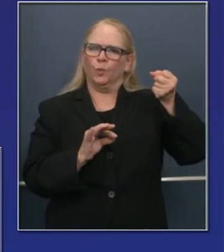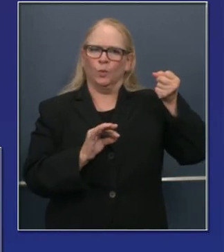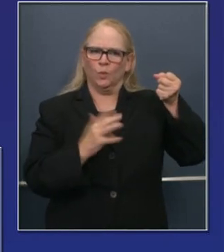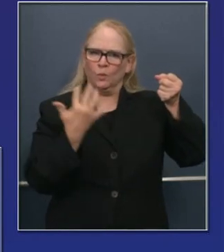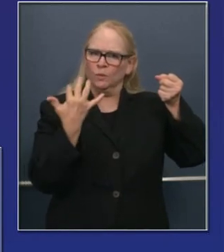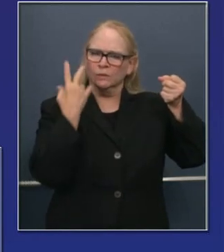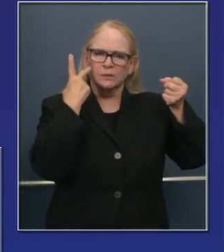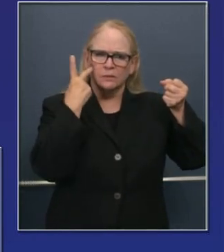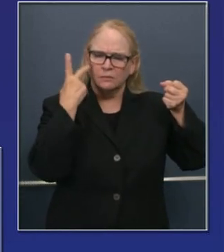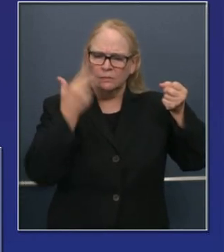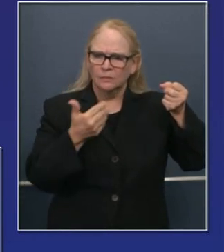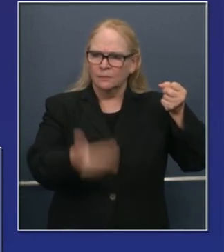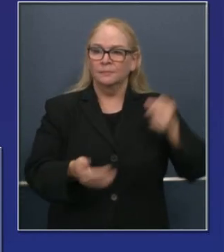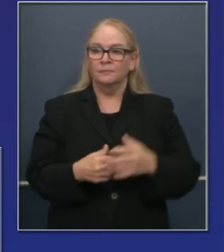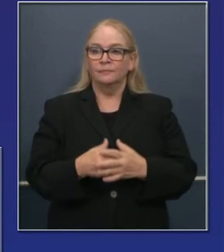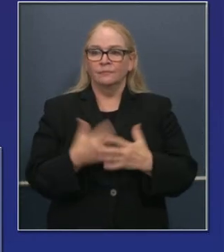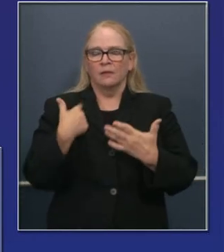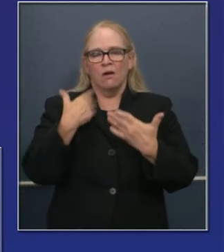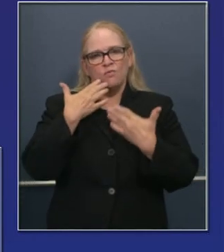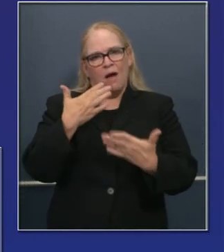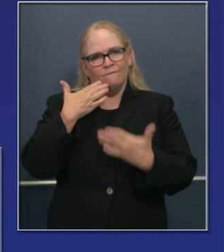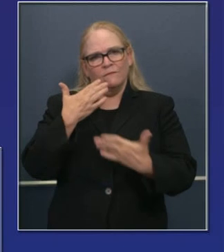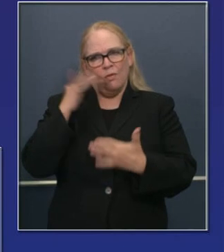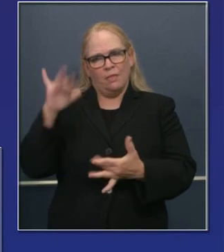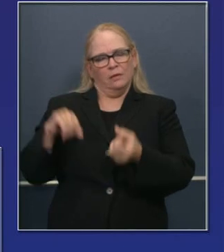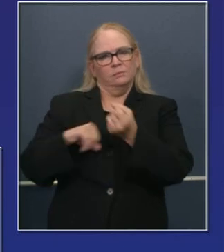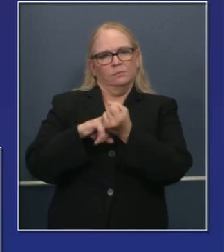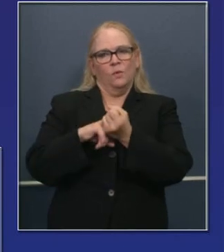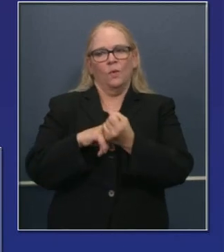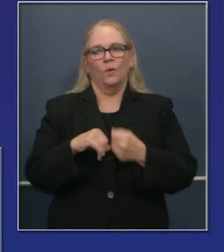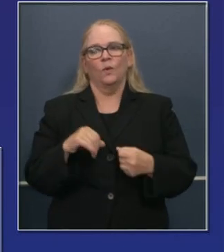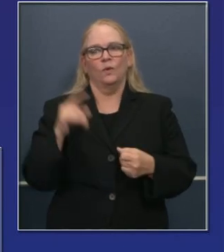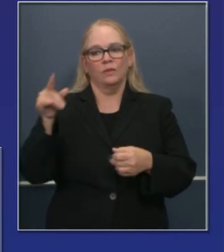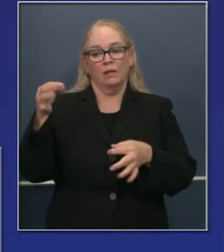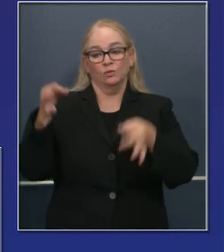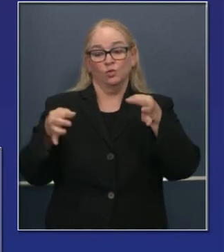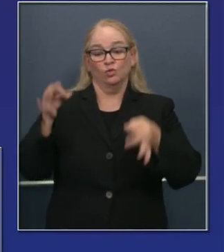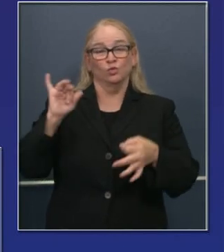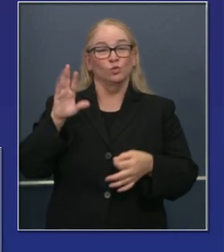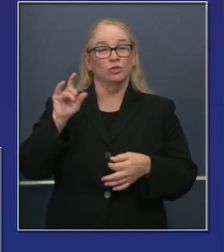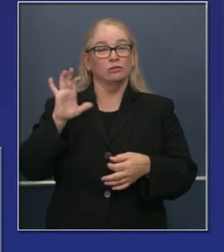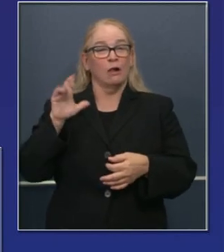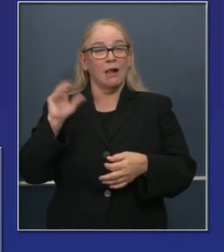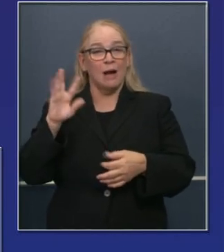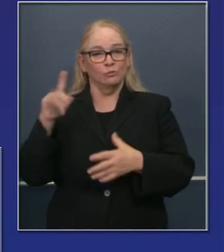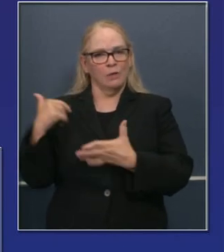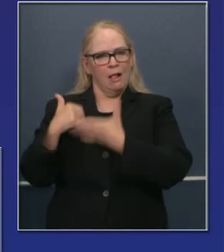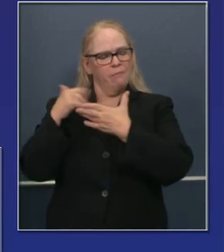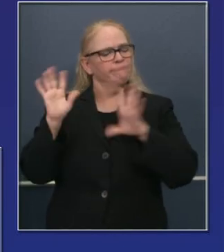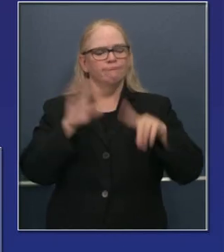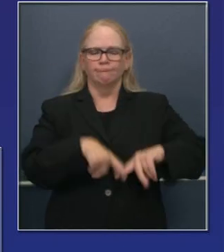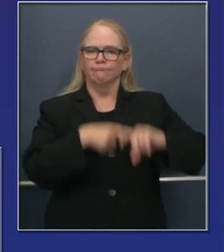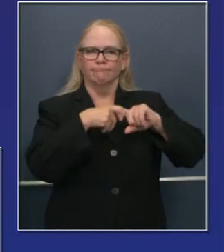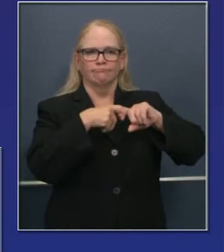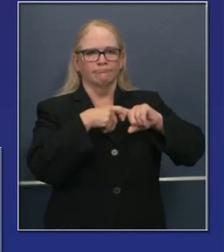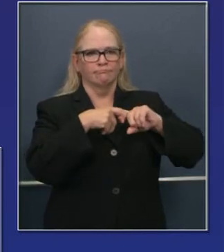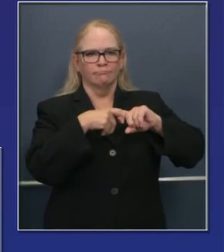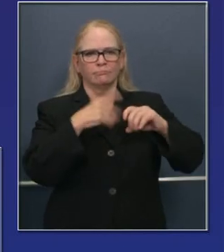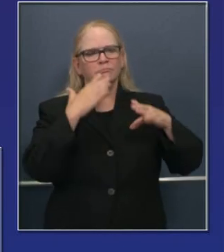tomar decisiones en tiempo real sobre desalojos. Y estamos muy agradecidos por ese liderazgo de suspender